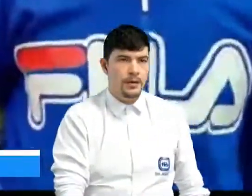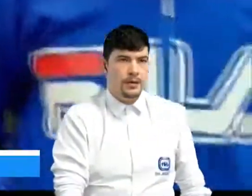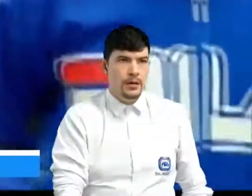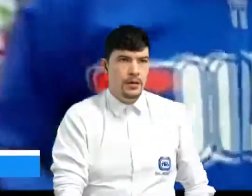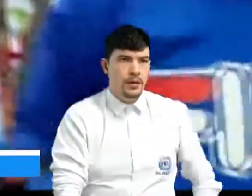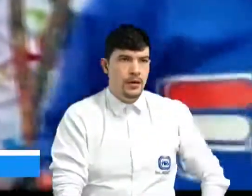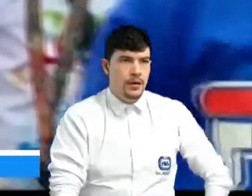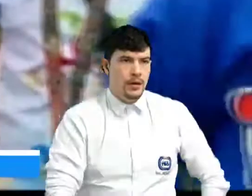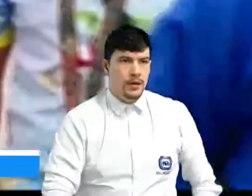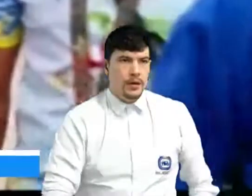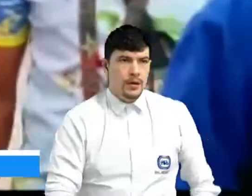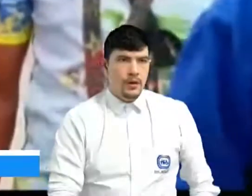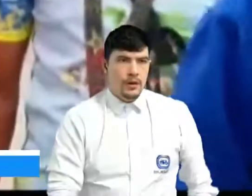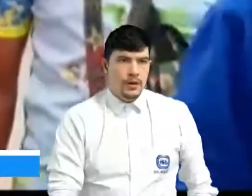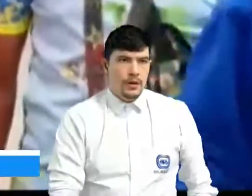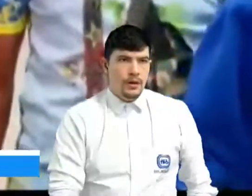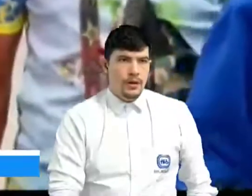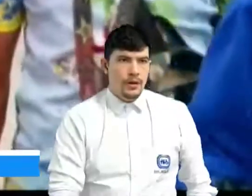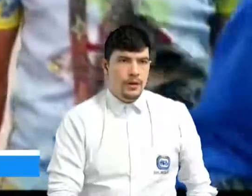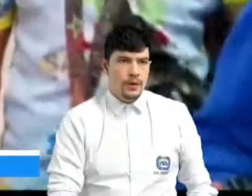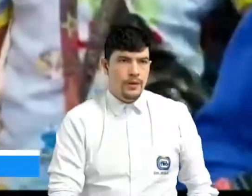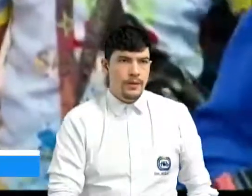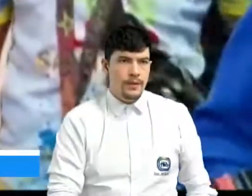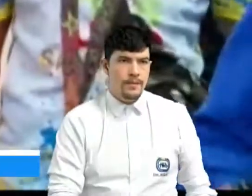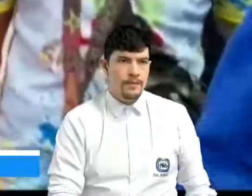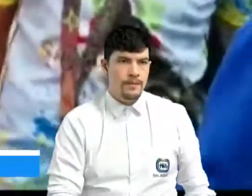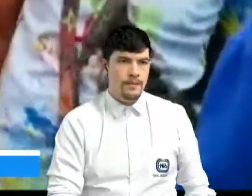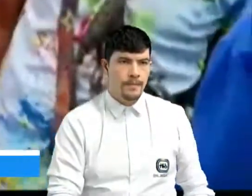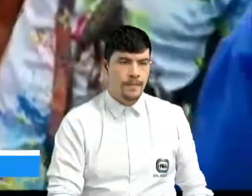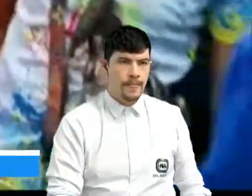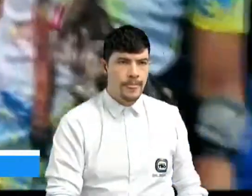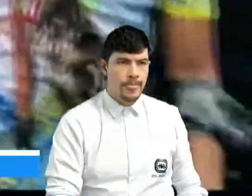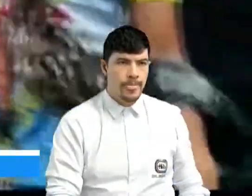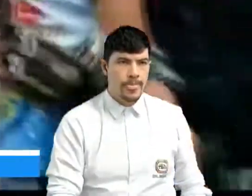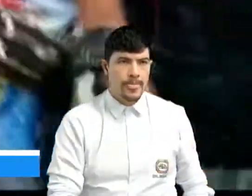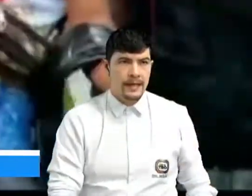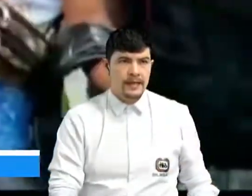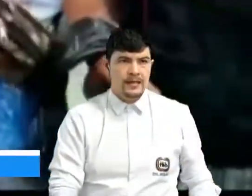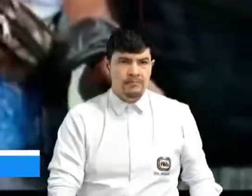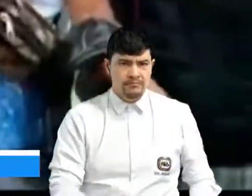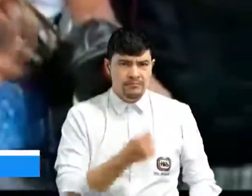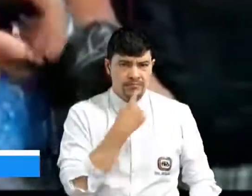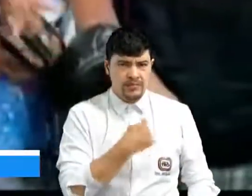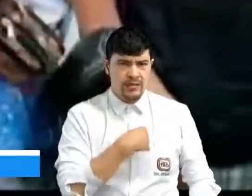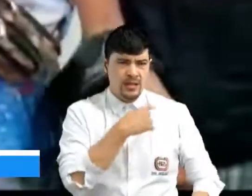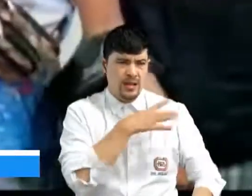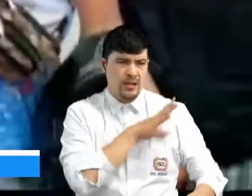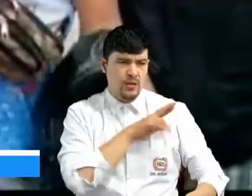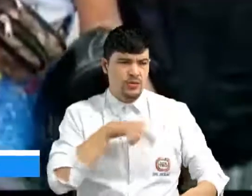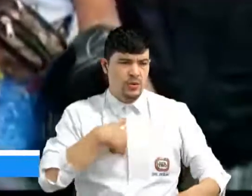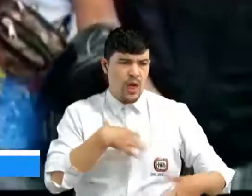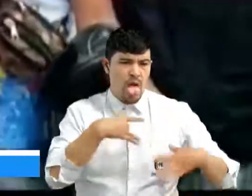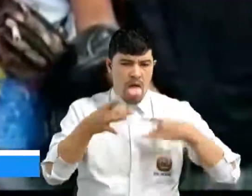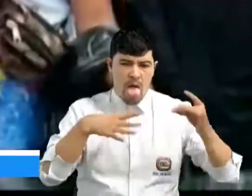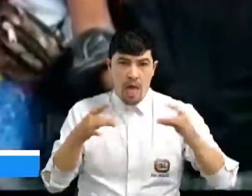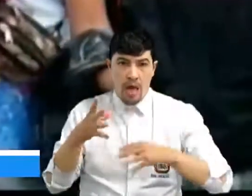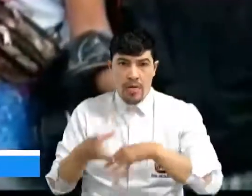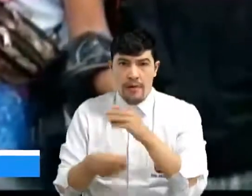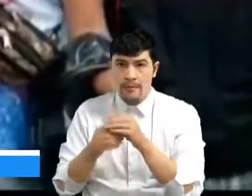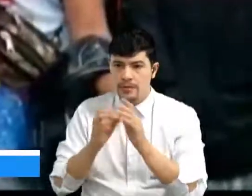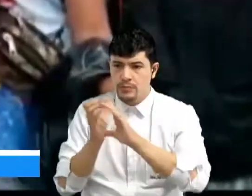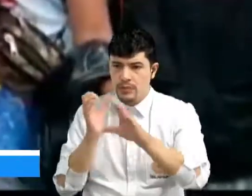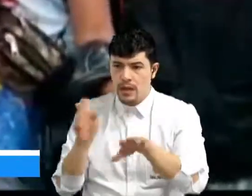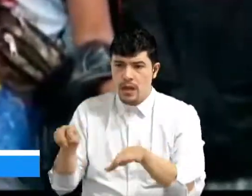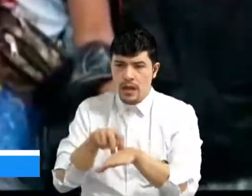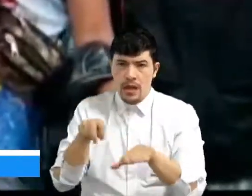mentira porque cada uno carga su alcohol, cada uno carga sus catahocas, además los Metrolíneas y las Bucetas cargan montones de gente, nosotros